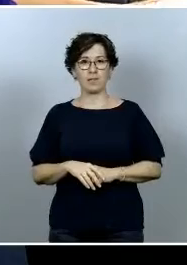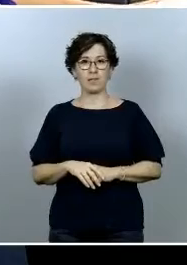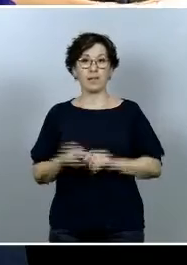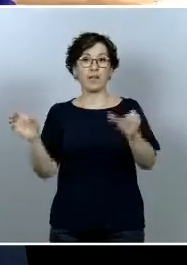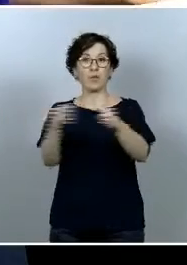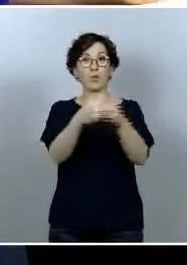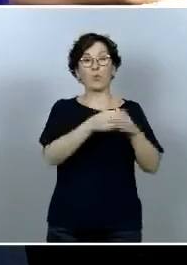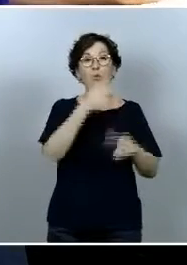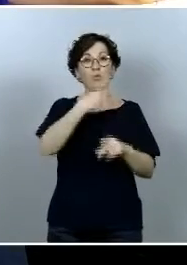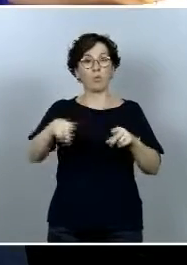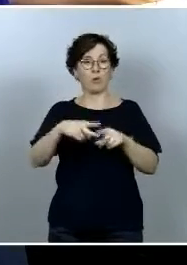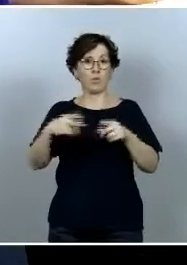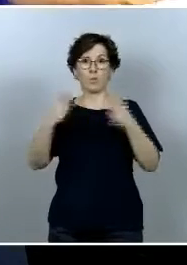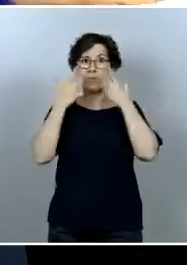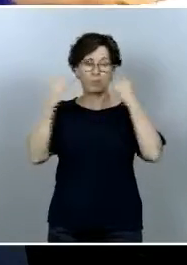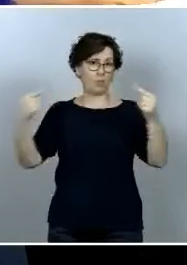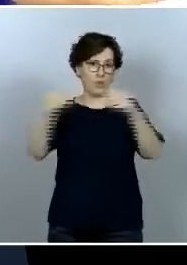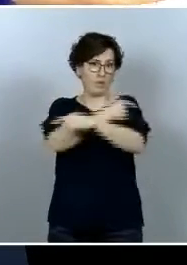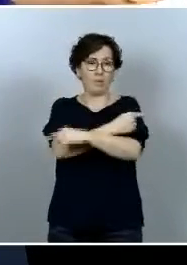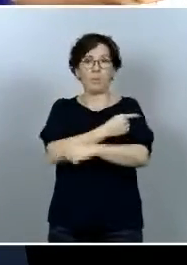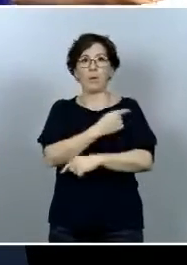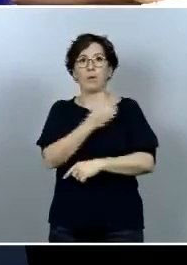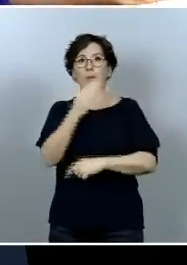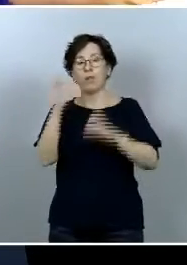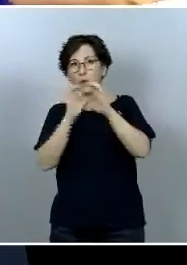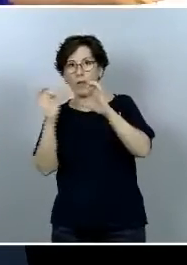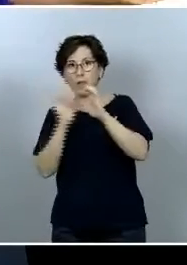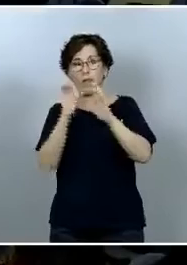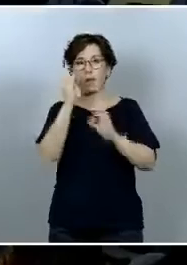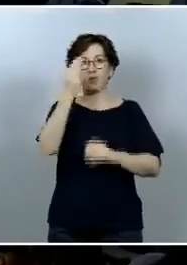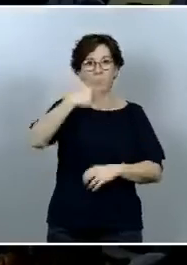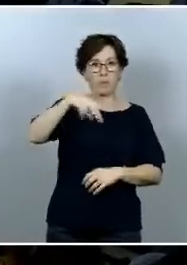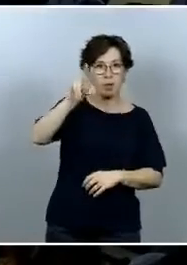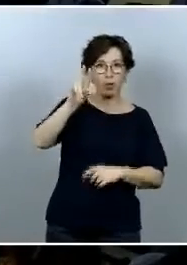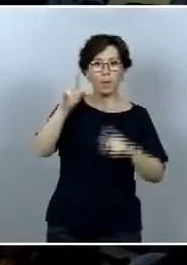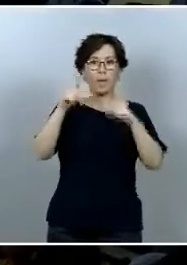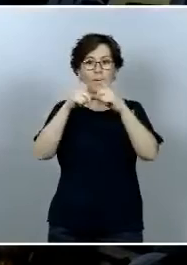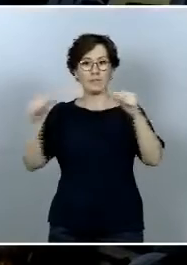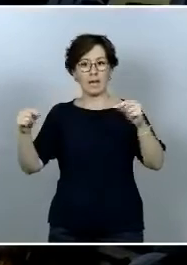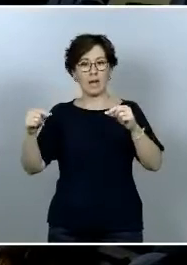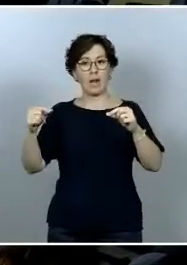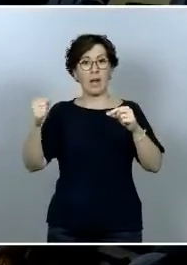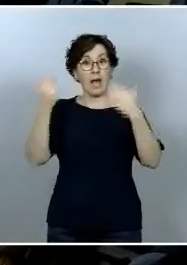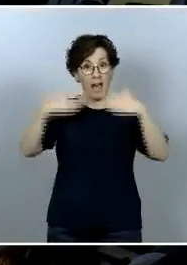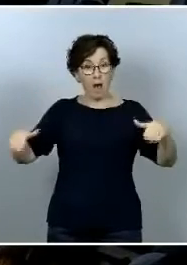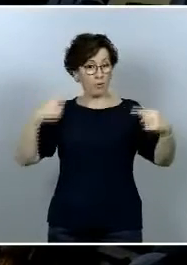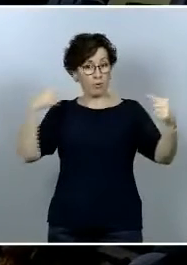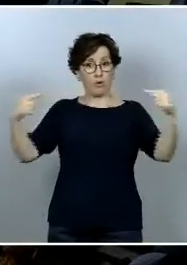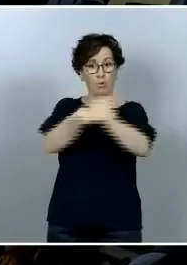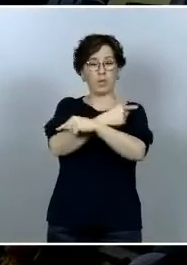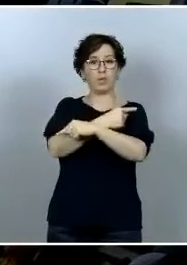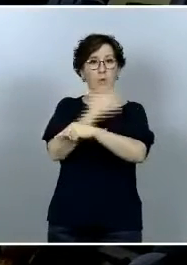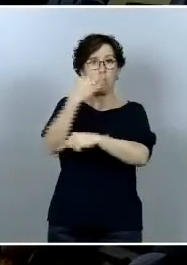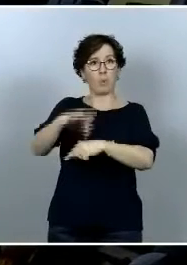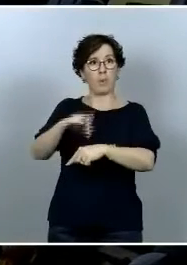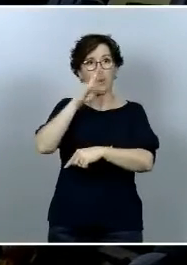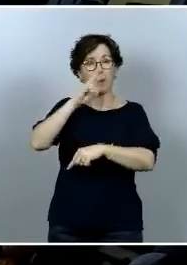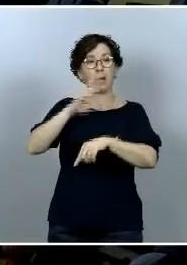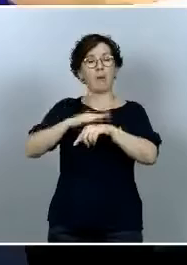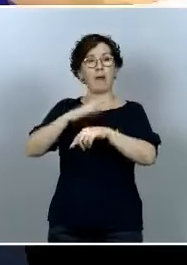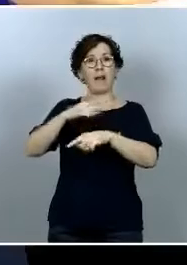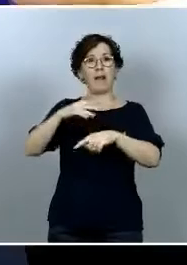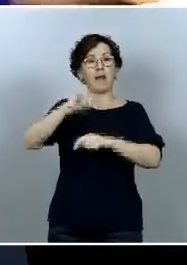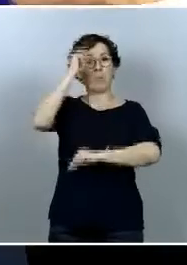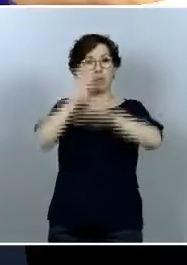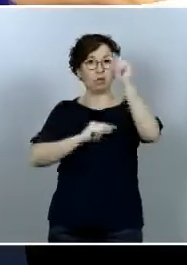el PNV o Esquerra para los próximos presupuestos generales del estado o incluso para el resto de la legislatura o si cree que el